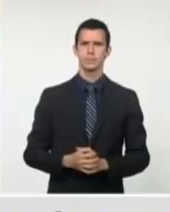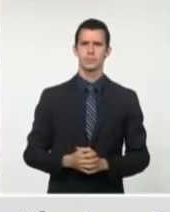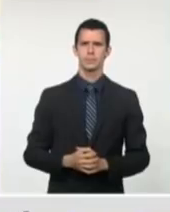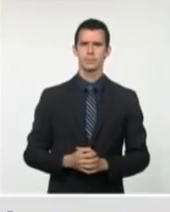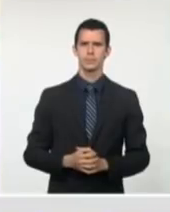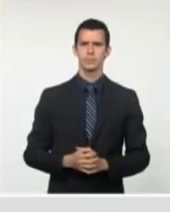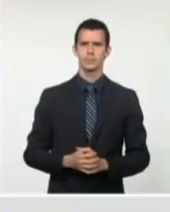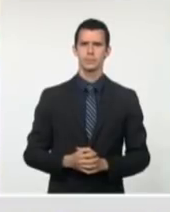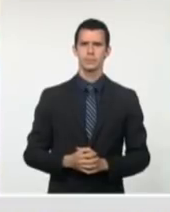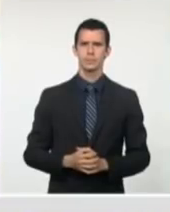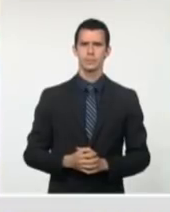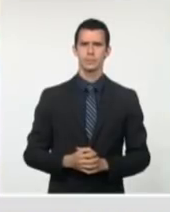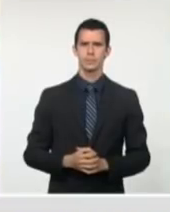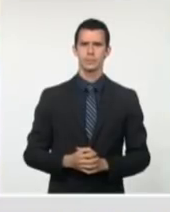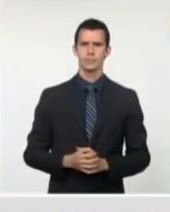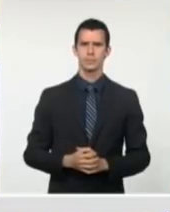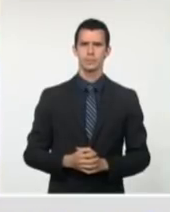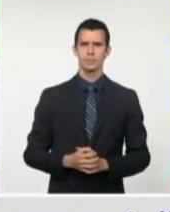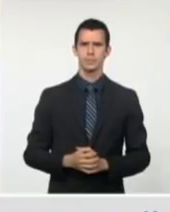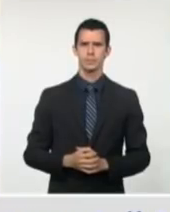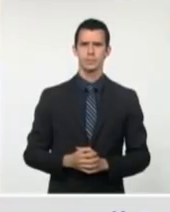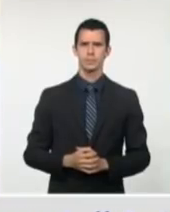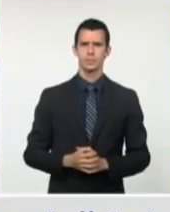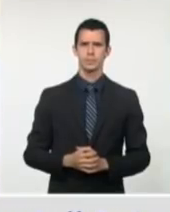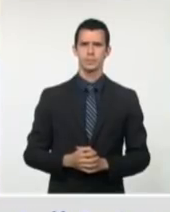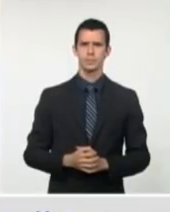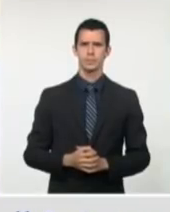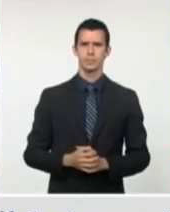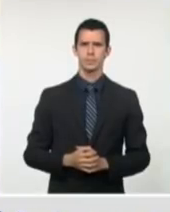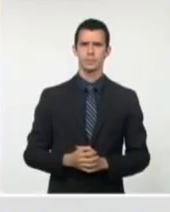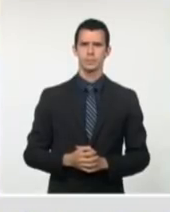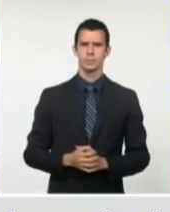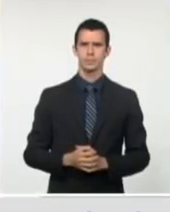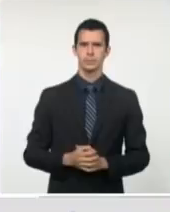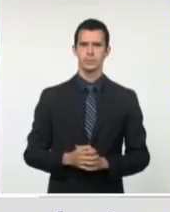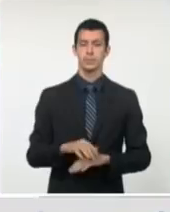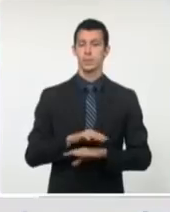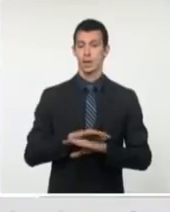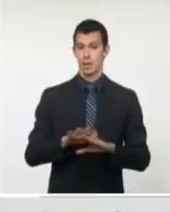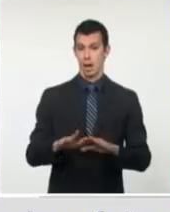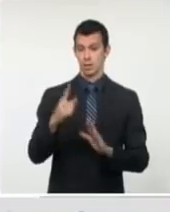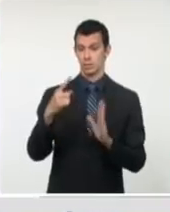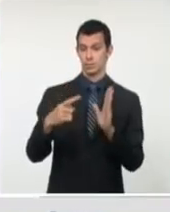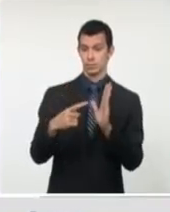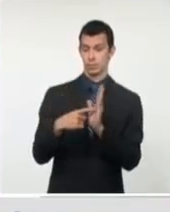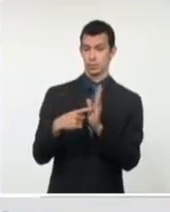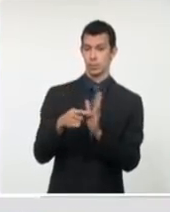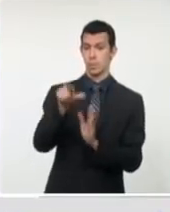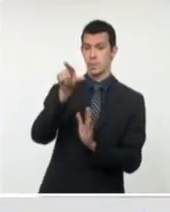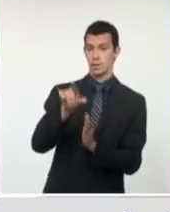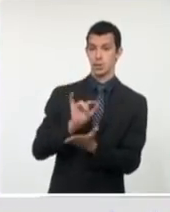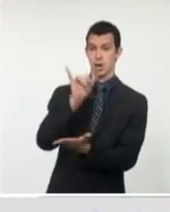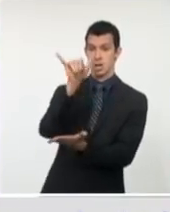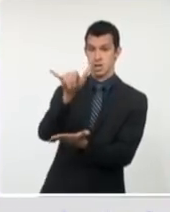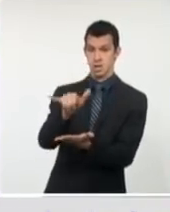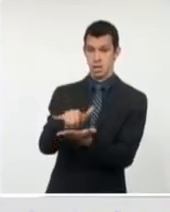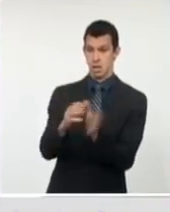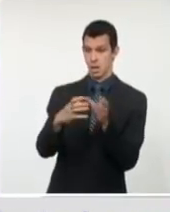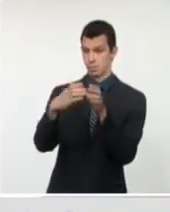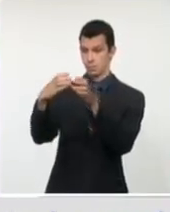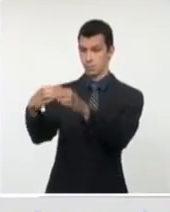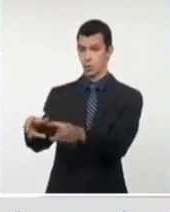Una vez concluido el periodo de los siete días, las personas, los pasajeros podrán optar